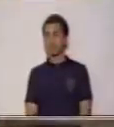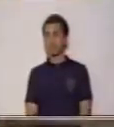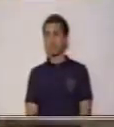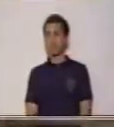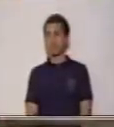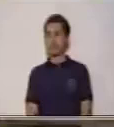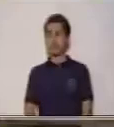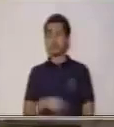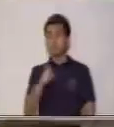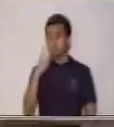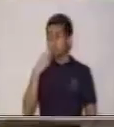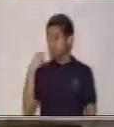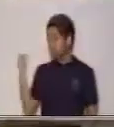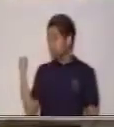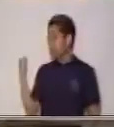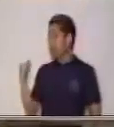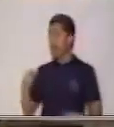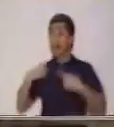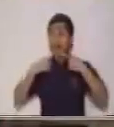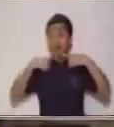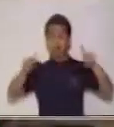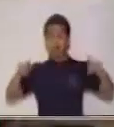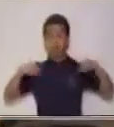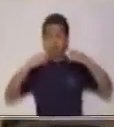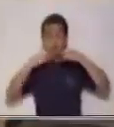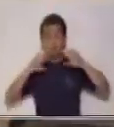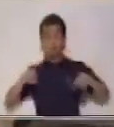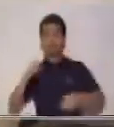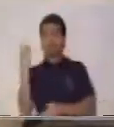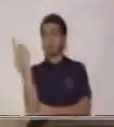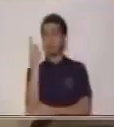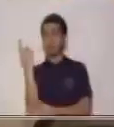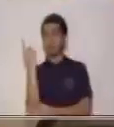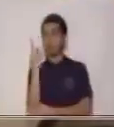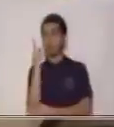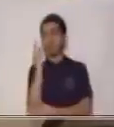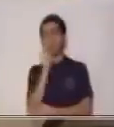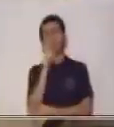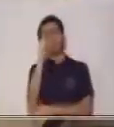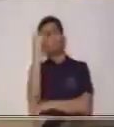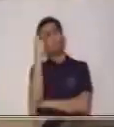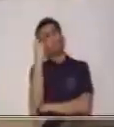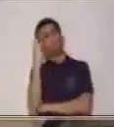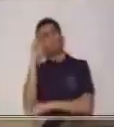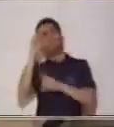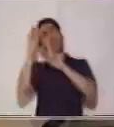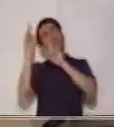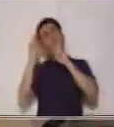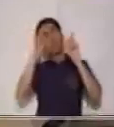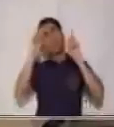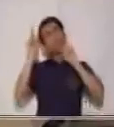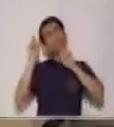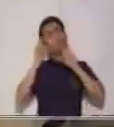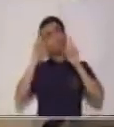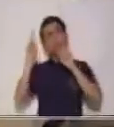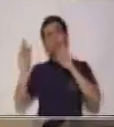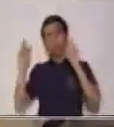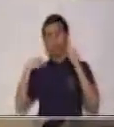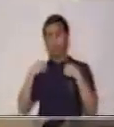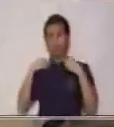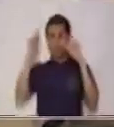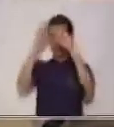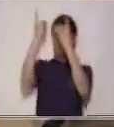anuncio publicitario, es importante que te hagas una serie de preguntas para saber si